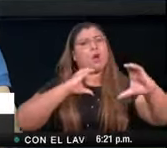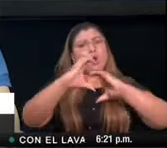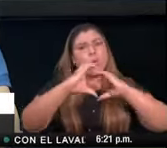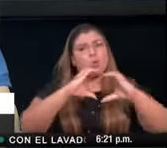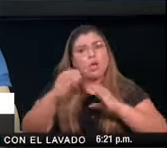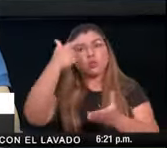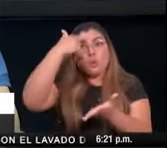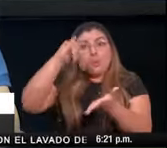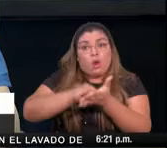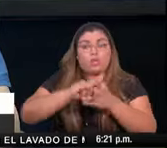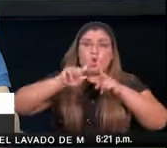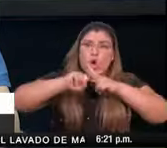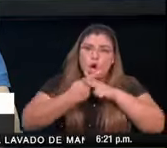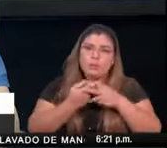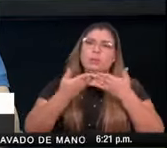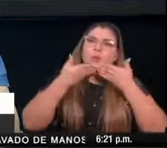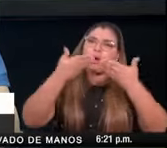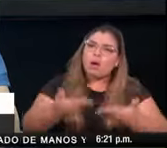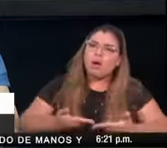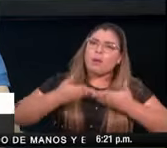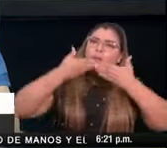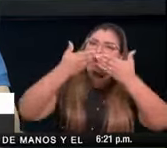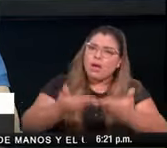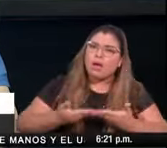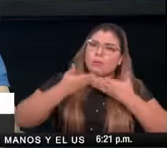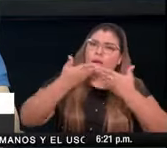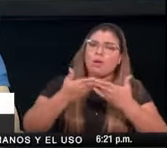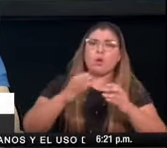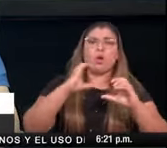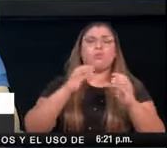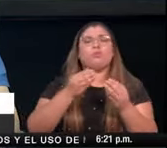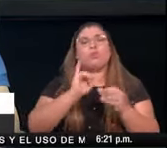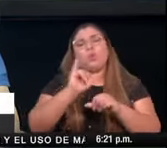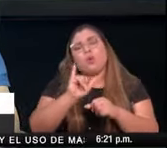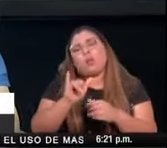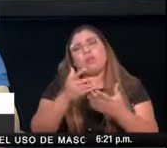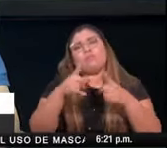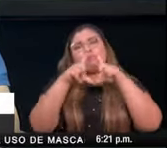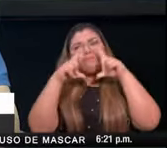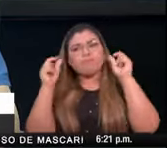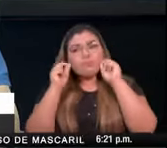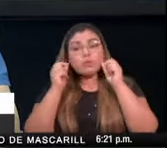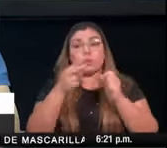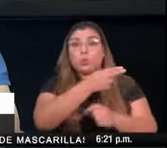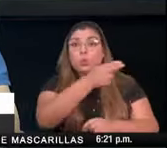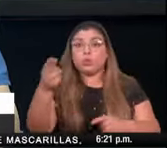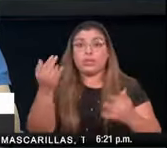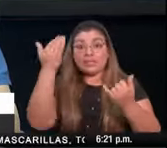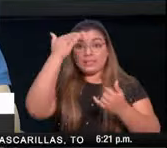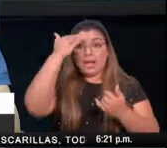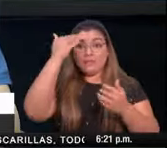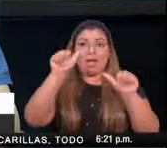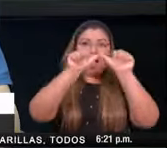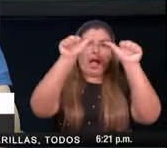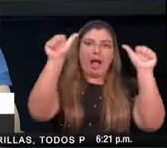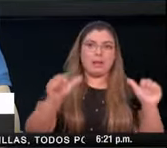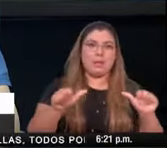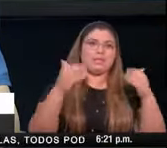el inicio pero en estos momentos en que estamos en la plena reapertura económica les pedimos